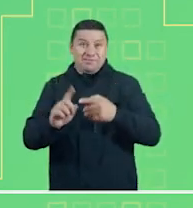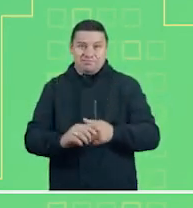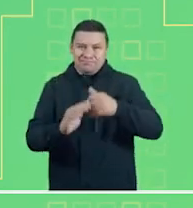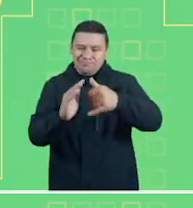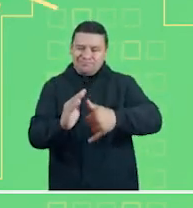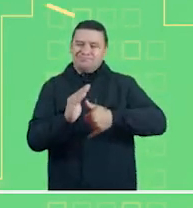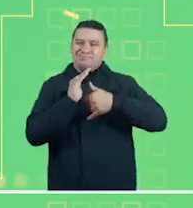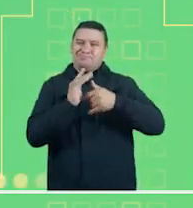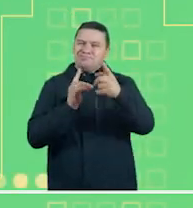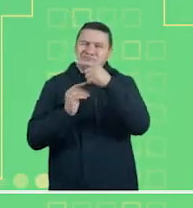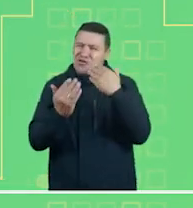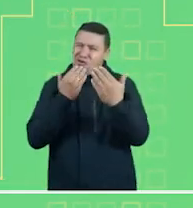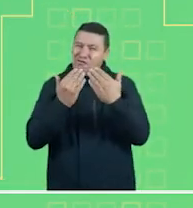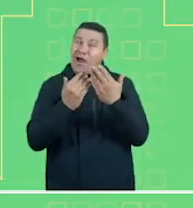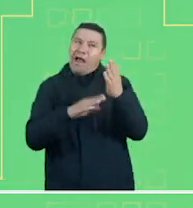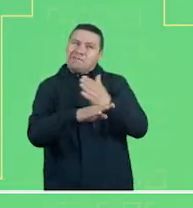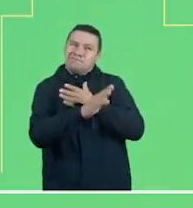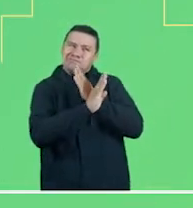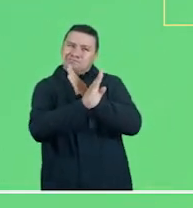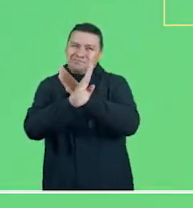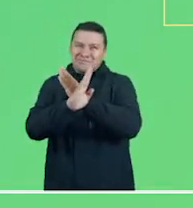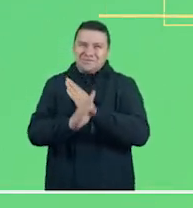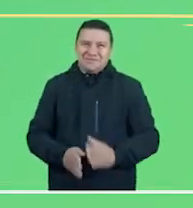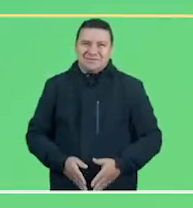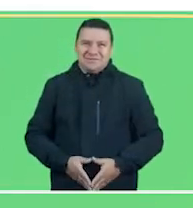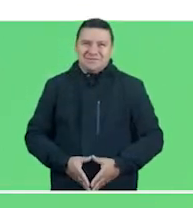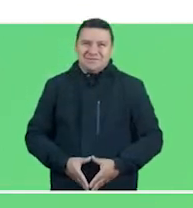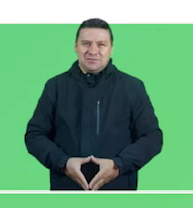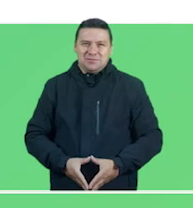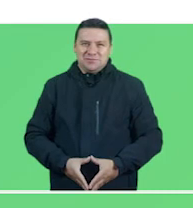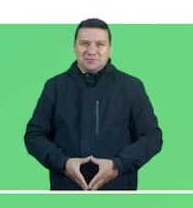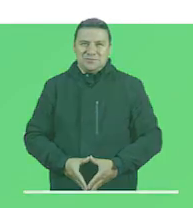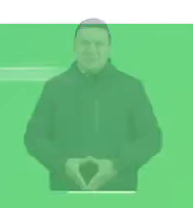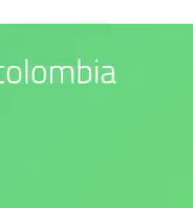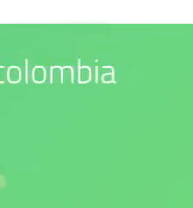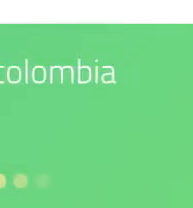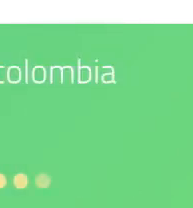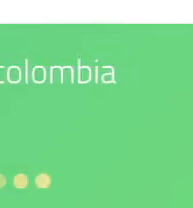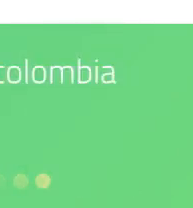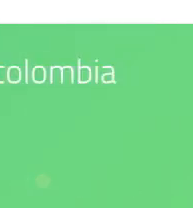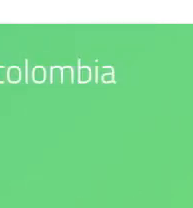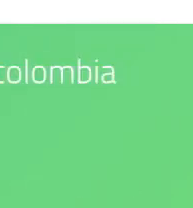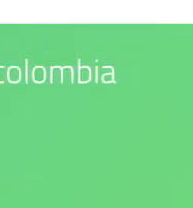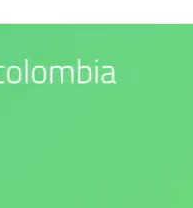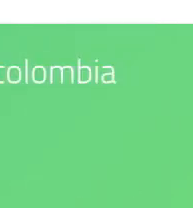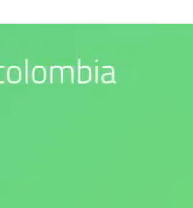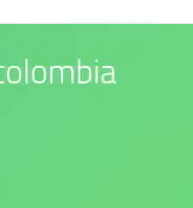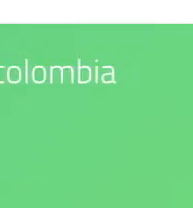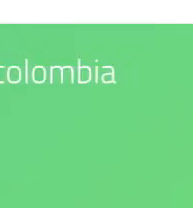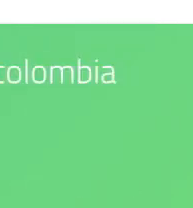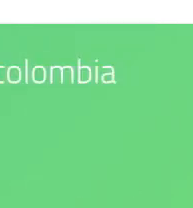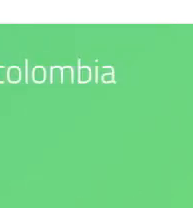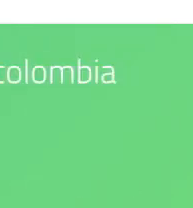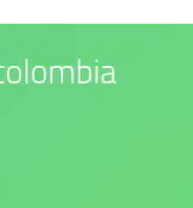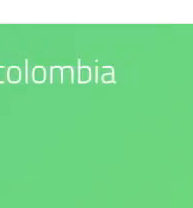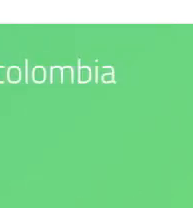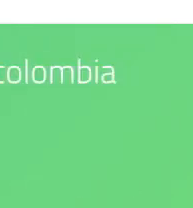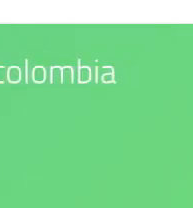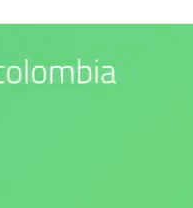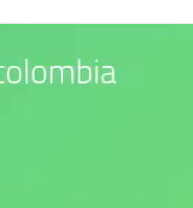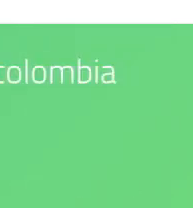Los esperamos en nuestras redes sociales. Nuestro compromiso es con el medio ambiente. IDEAM es confianza y